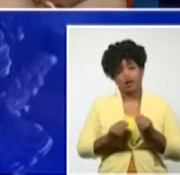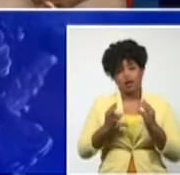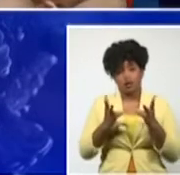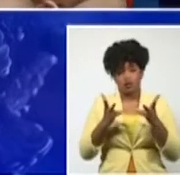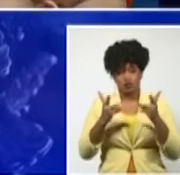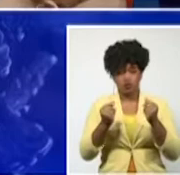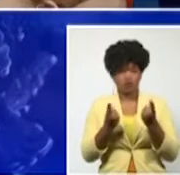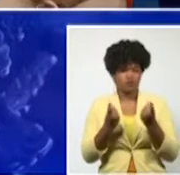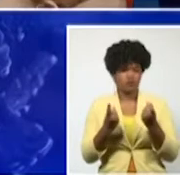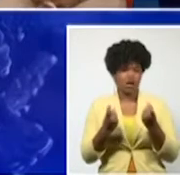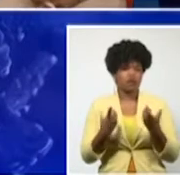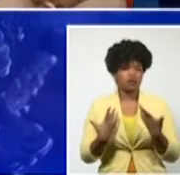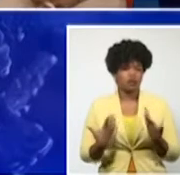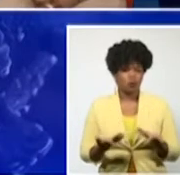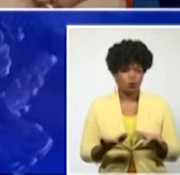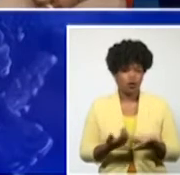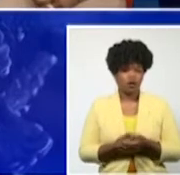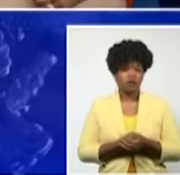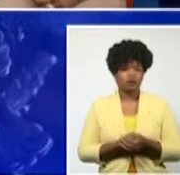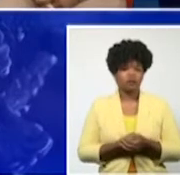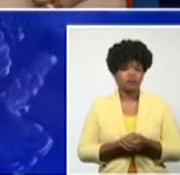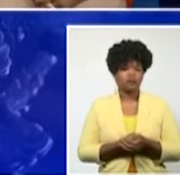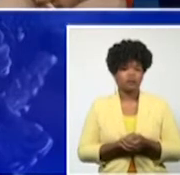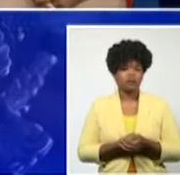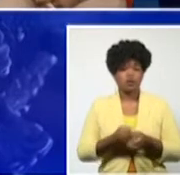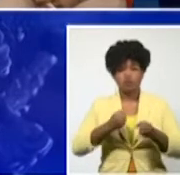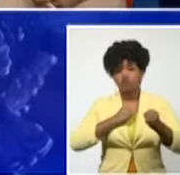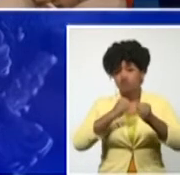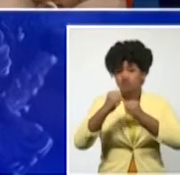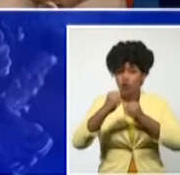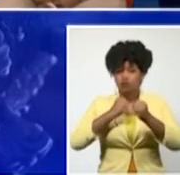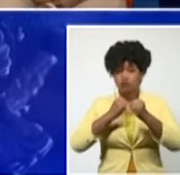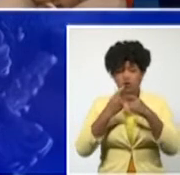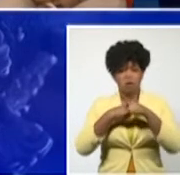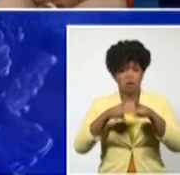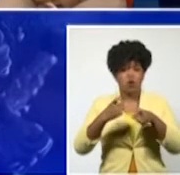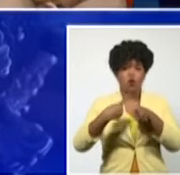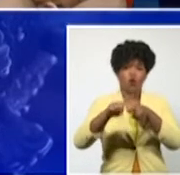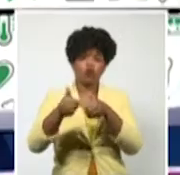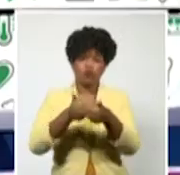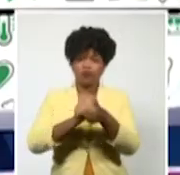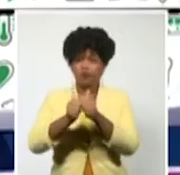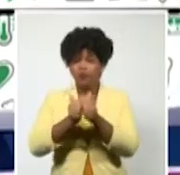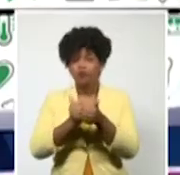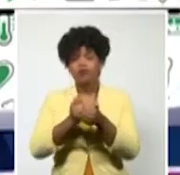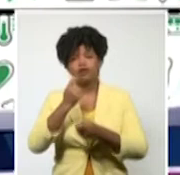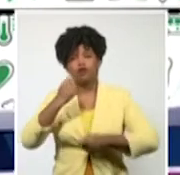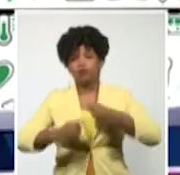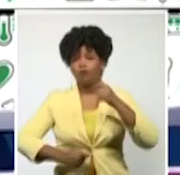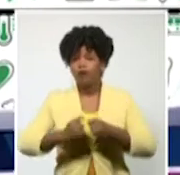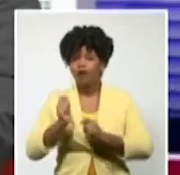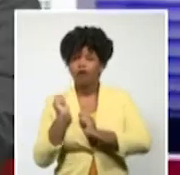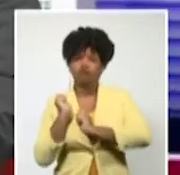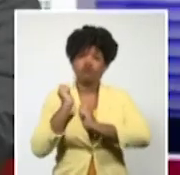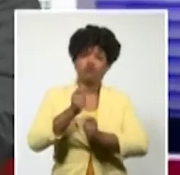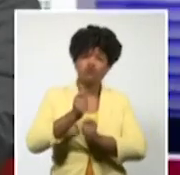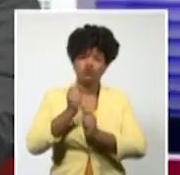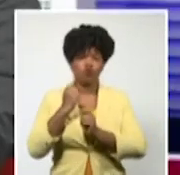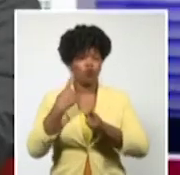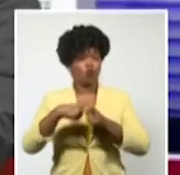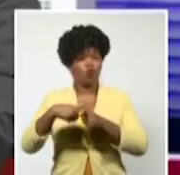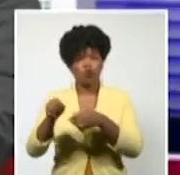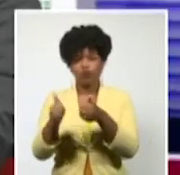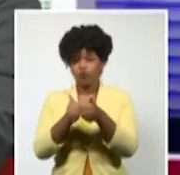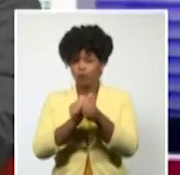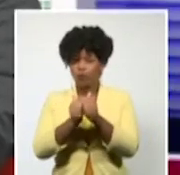pendiente por su clasificación, en el caso del bolseo, pero el resto de los deportes, el atletismo, el judo, el taekwondo, la